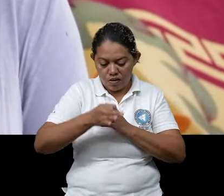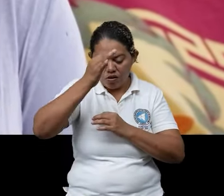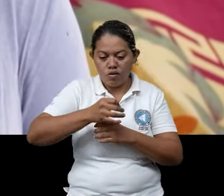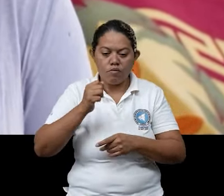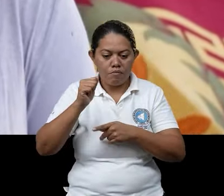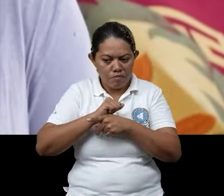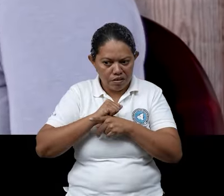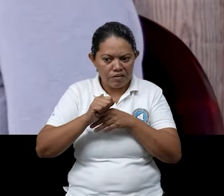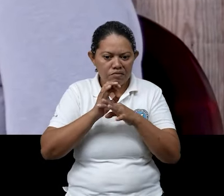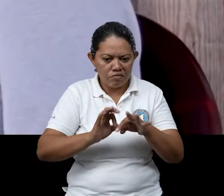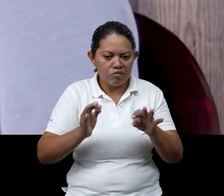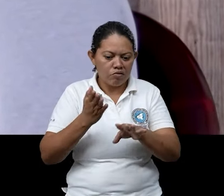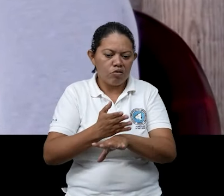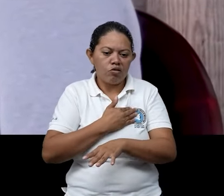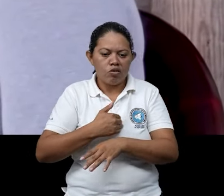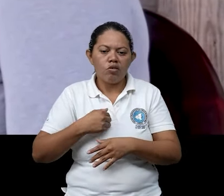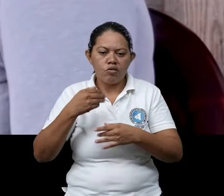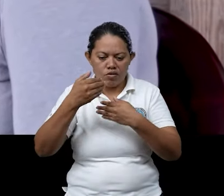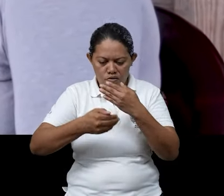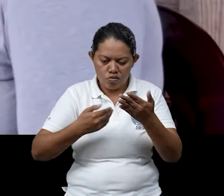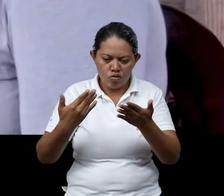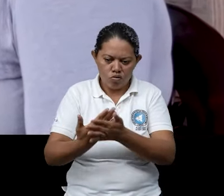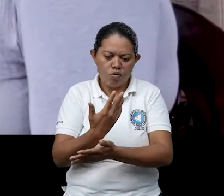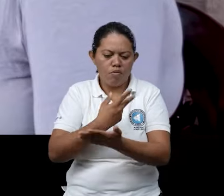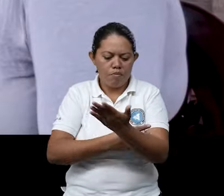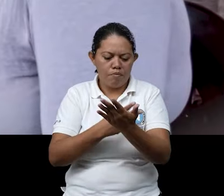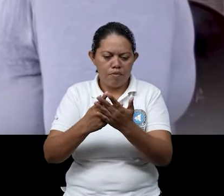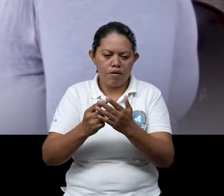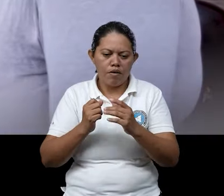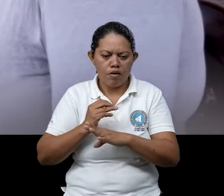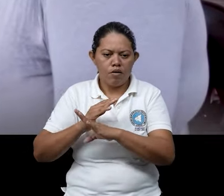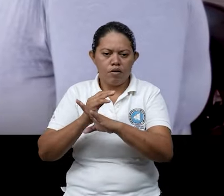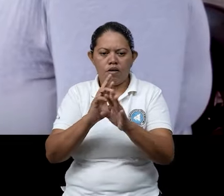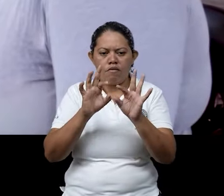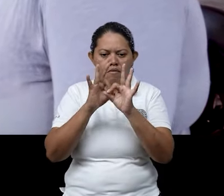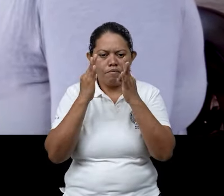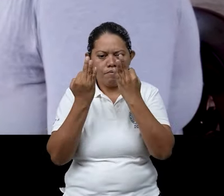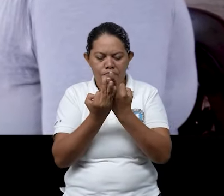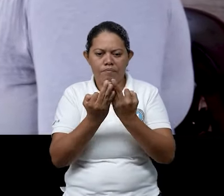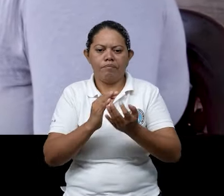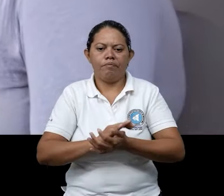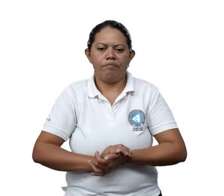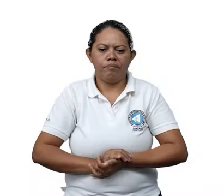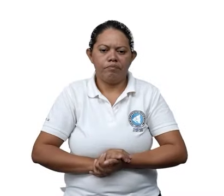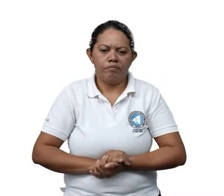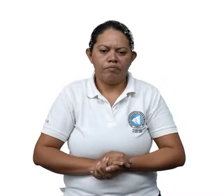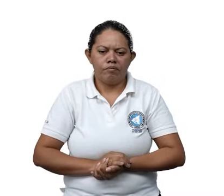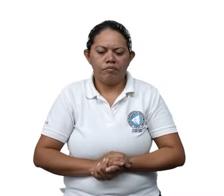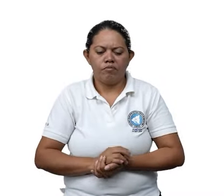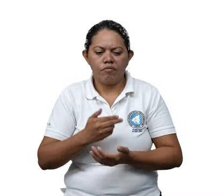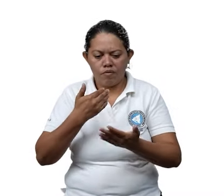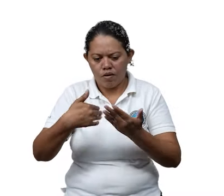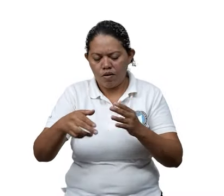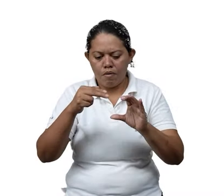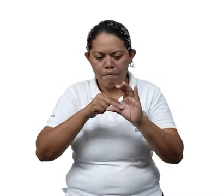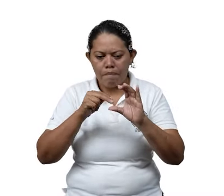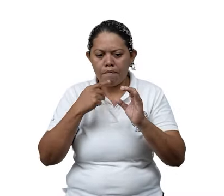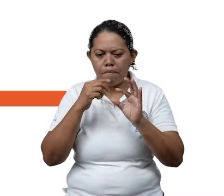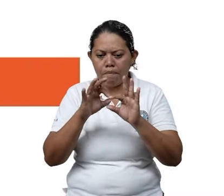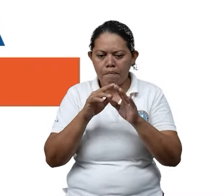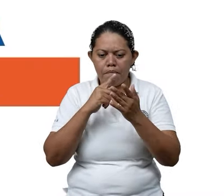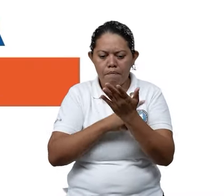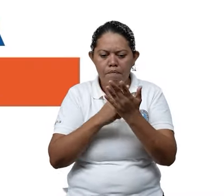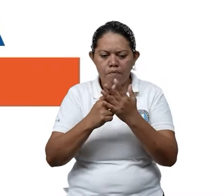y preparados, nosotros actualizamos nuestro plan de respuesta familiar. Con nuestro plan de respuesta